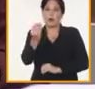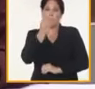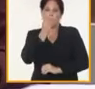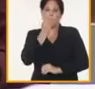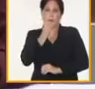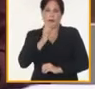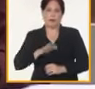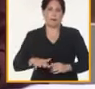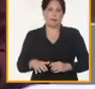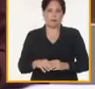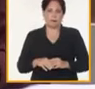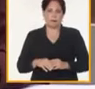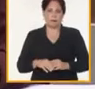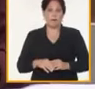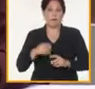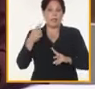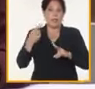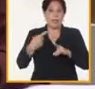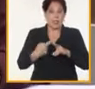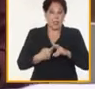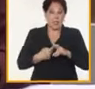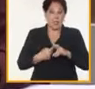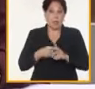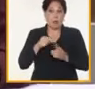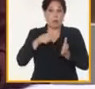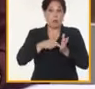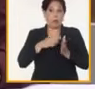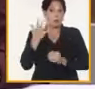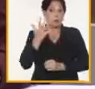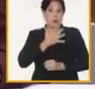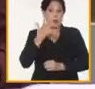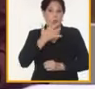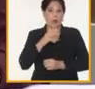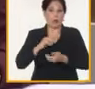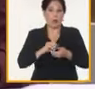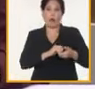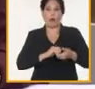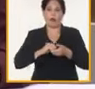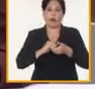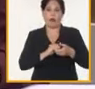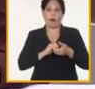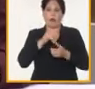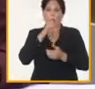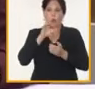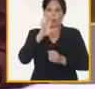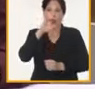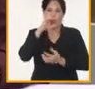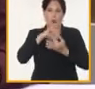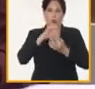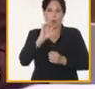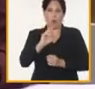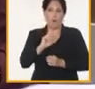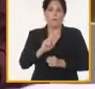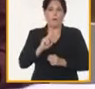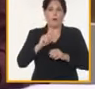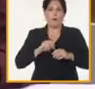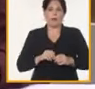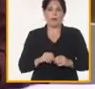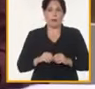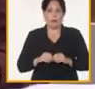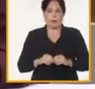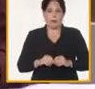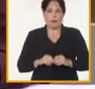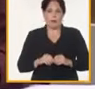Nutricional y el ponente de este punto es el compañero José Ramón Montiagudo Ruiz, miembro del Secretariado y Jefe del